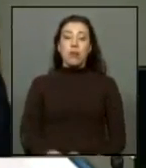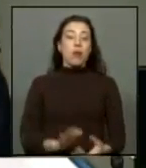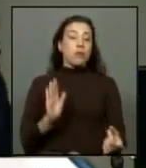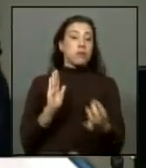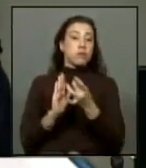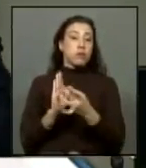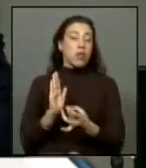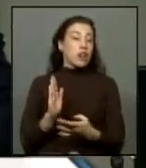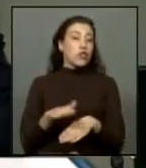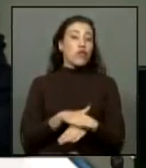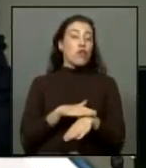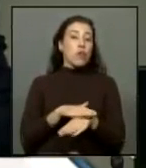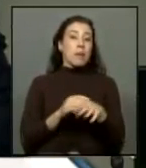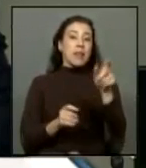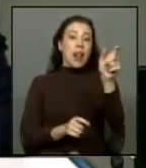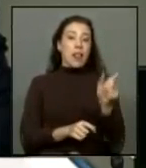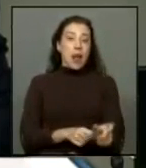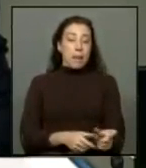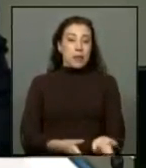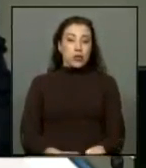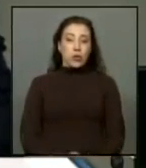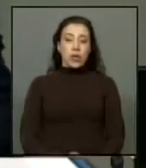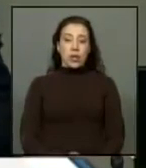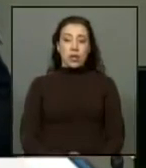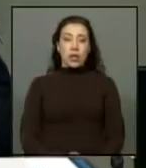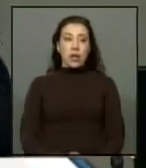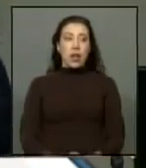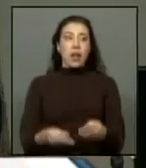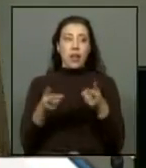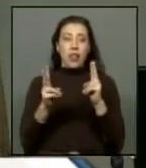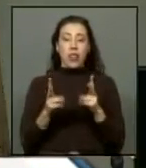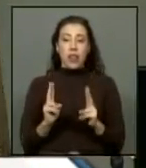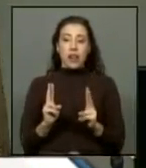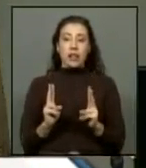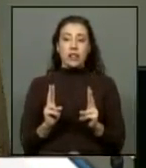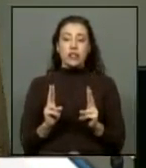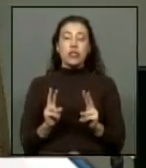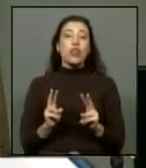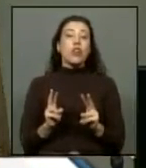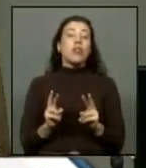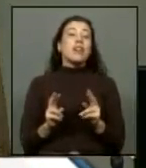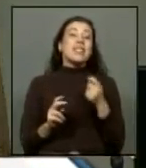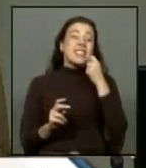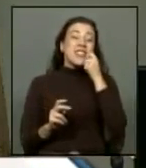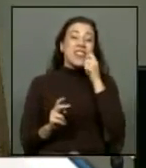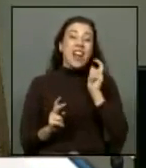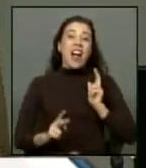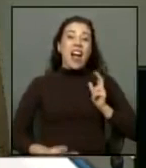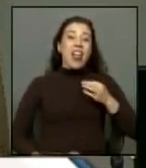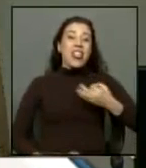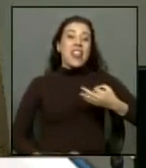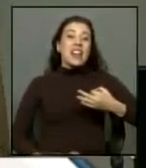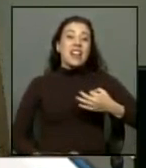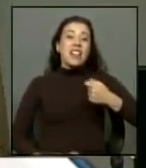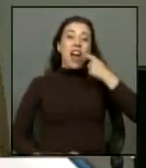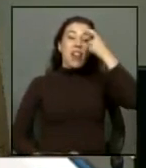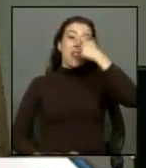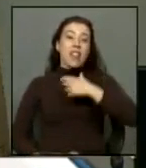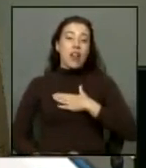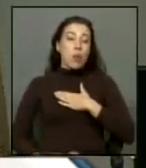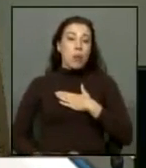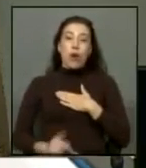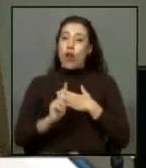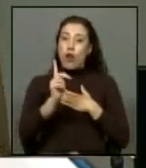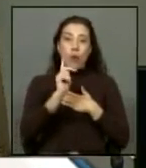derechos más esenciales de las personas derechos que tienen que ver con la dignidad del ser humano no es